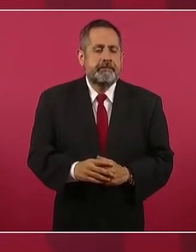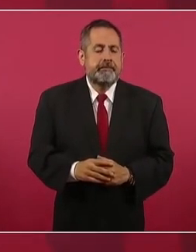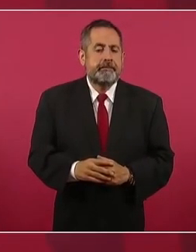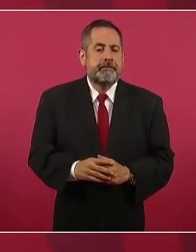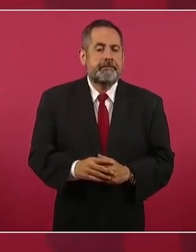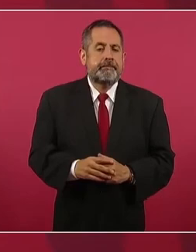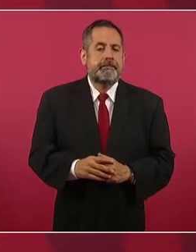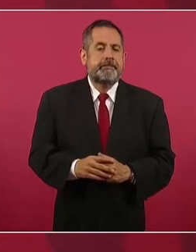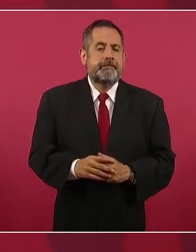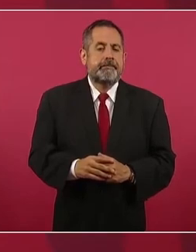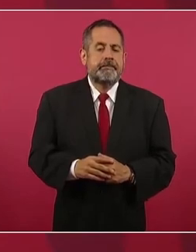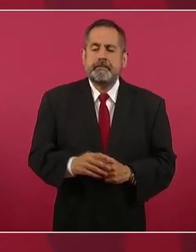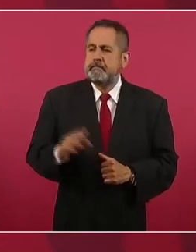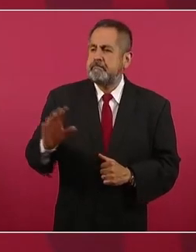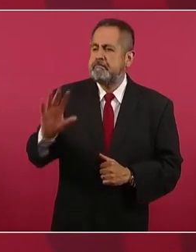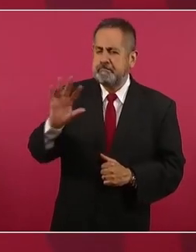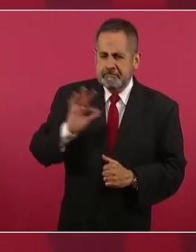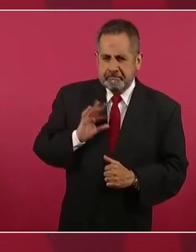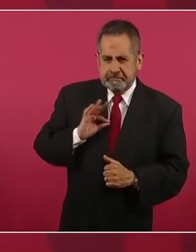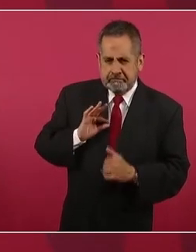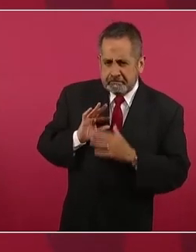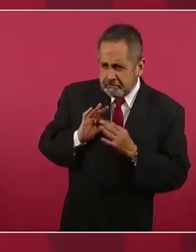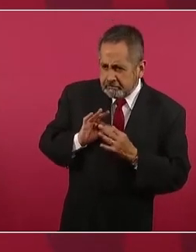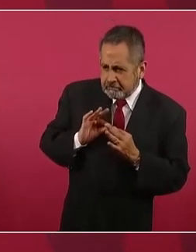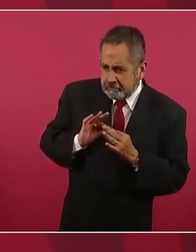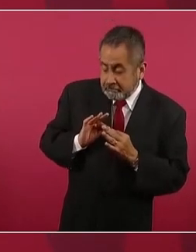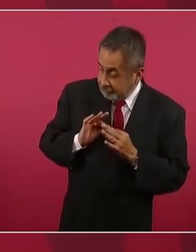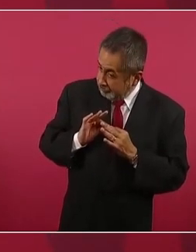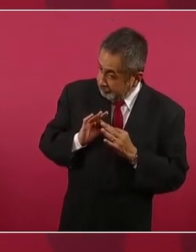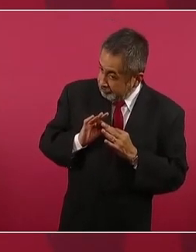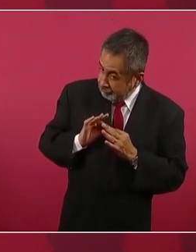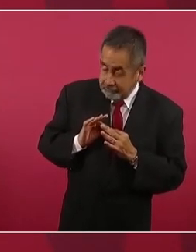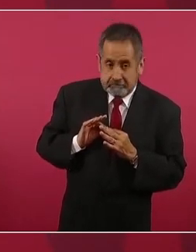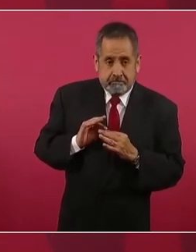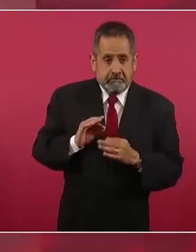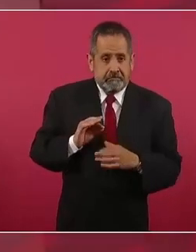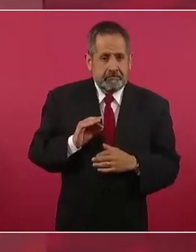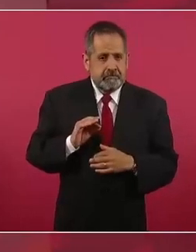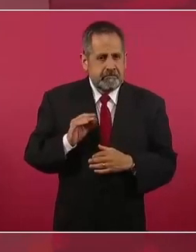Y me estaban diciendo Que hubo un encarte